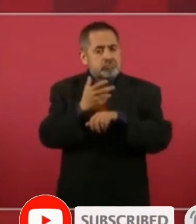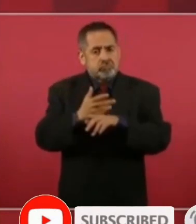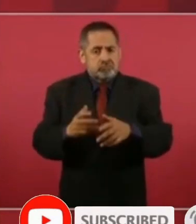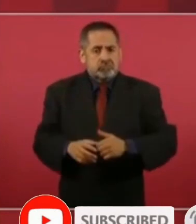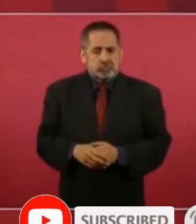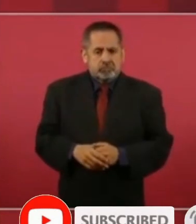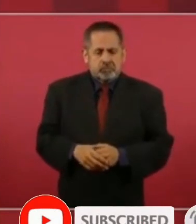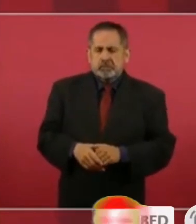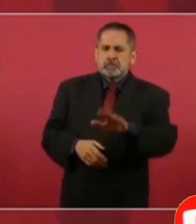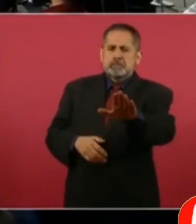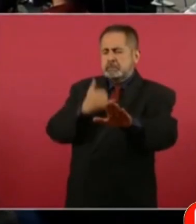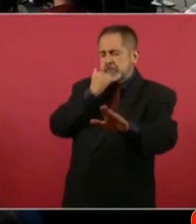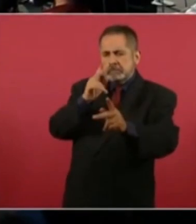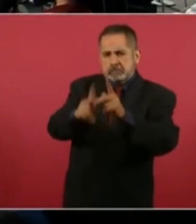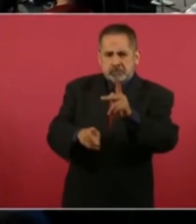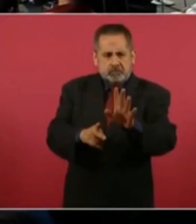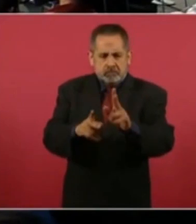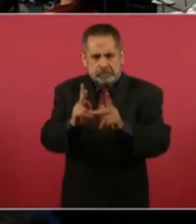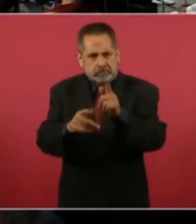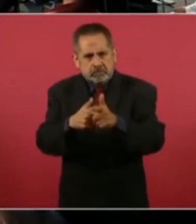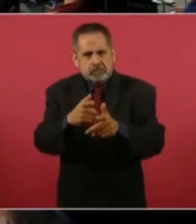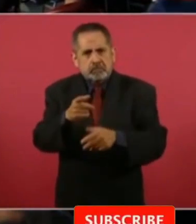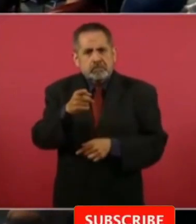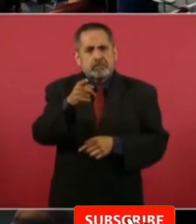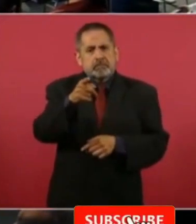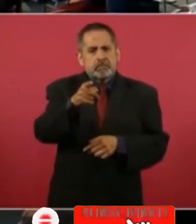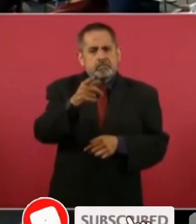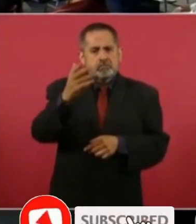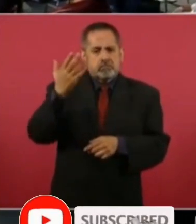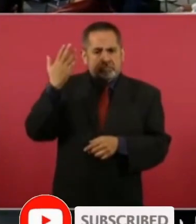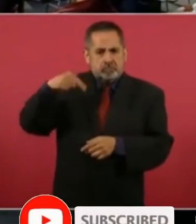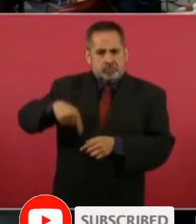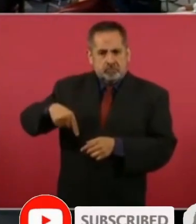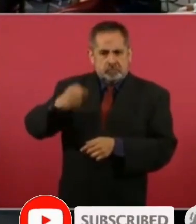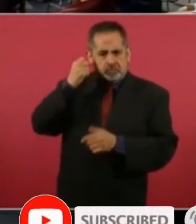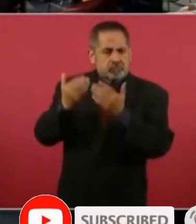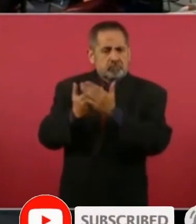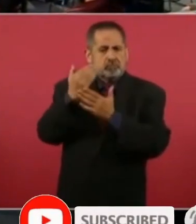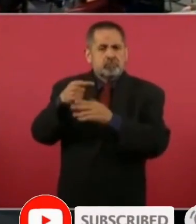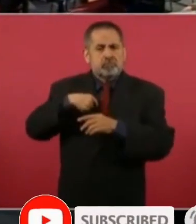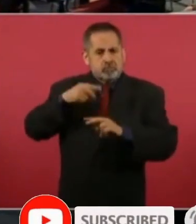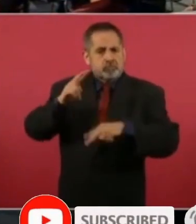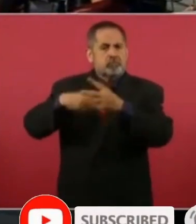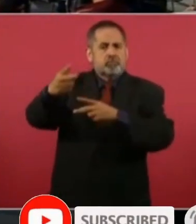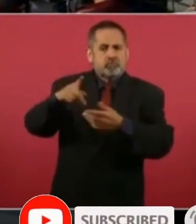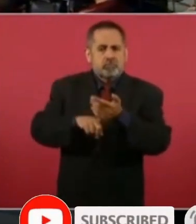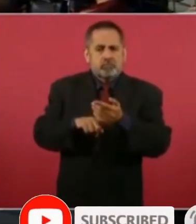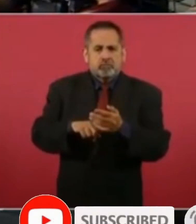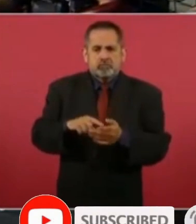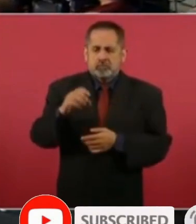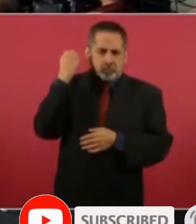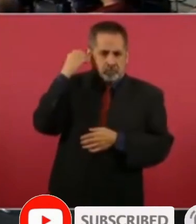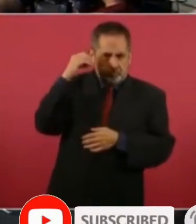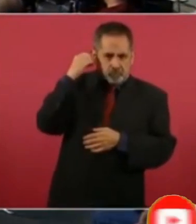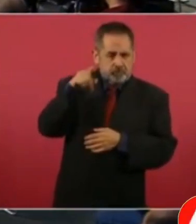Presidente, por cierto, perdón que no lo quiero interrumpir, pero le había dicho aquí en la mañanera que iba a ir a Cerro Verde,